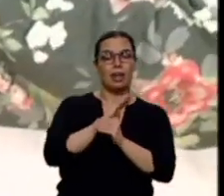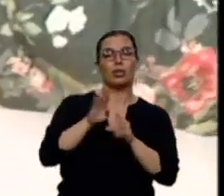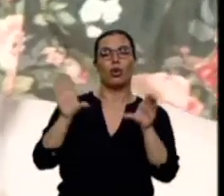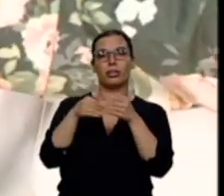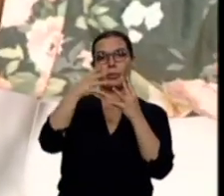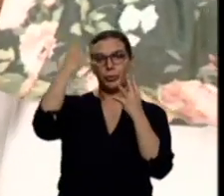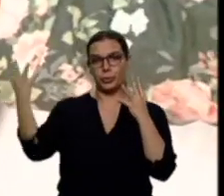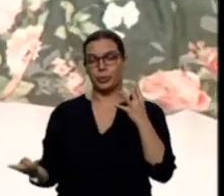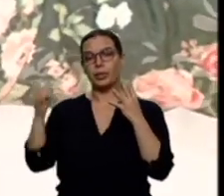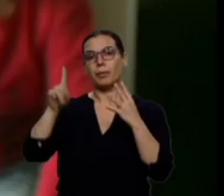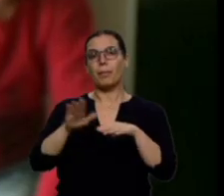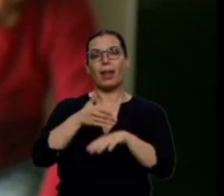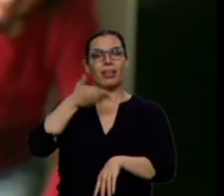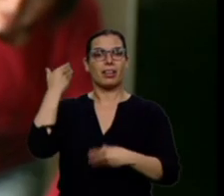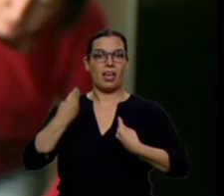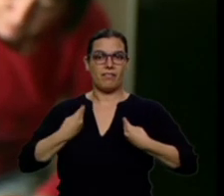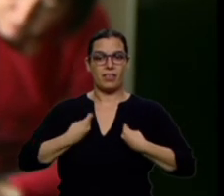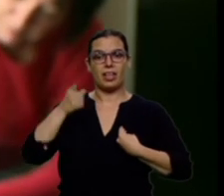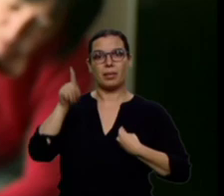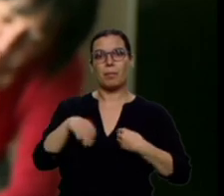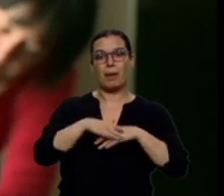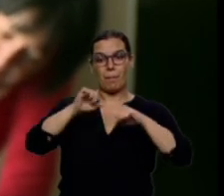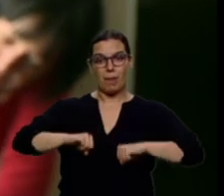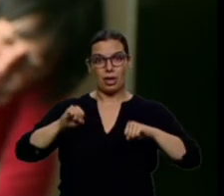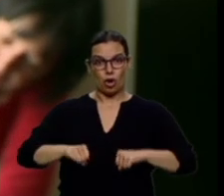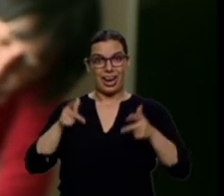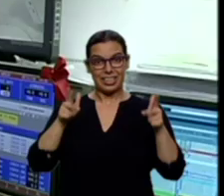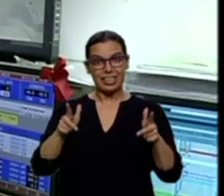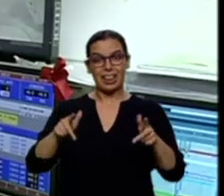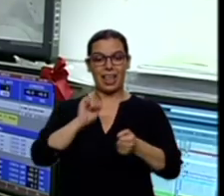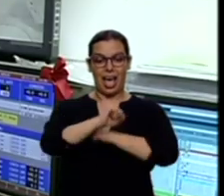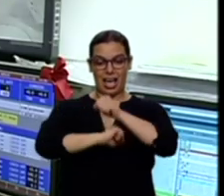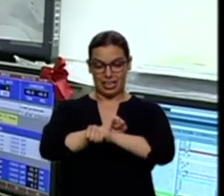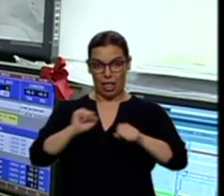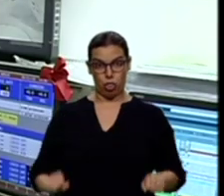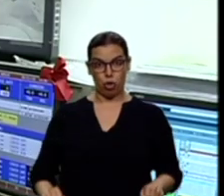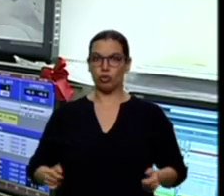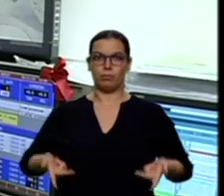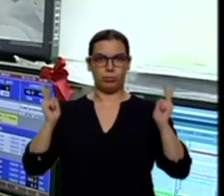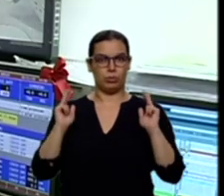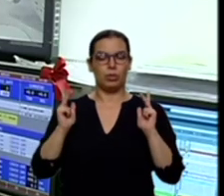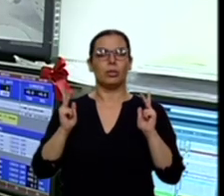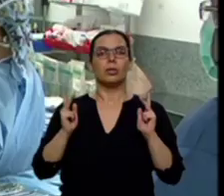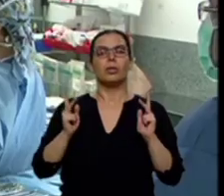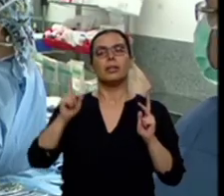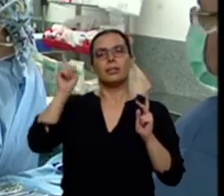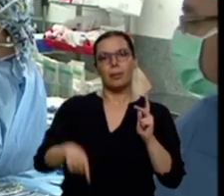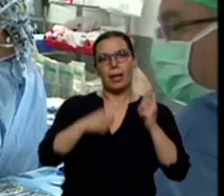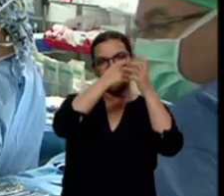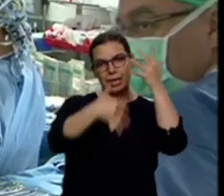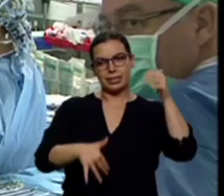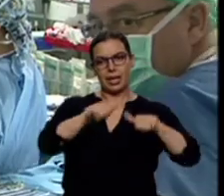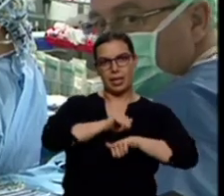vida y para eliminar las sujeciones mecánicas a los mayores. Se publicarán y auditarán las listas de espera, también las de consultas y